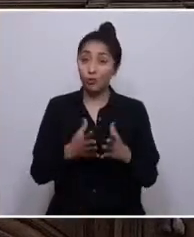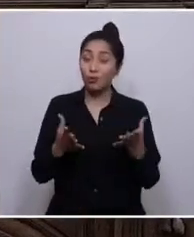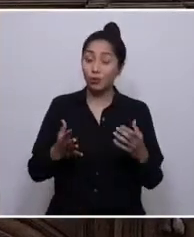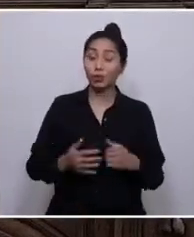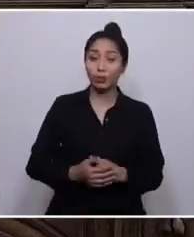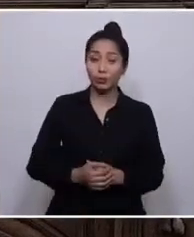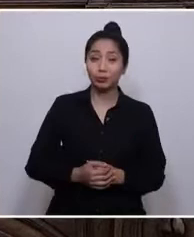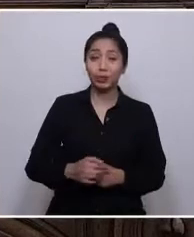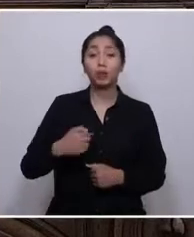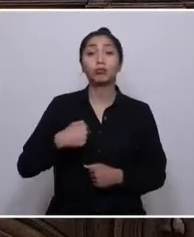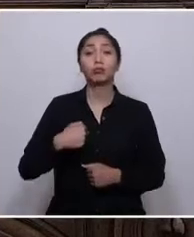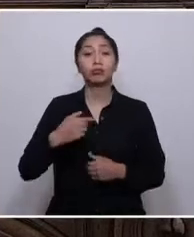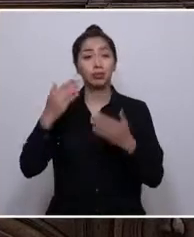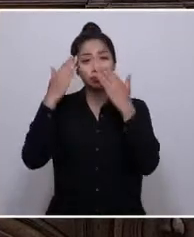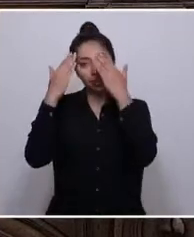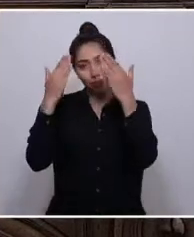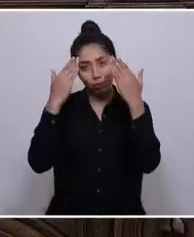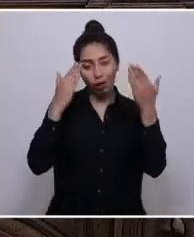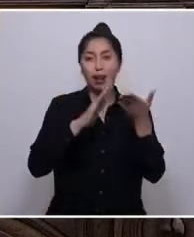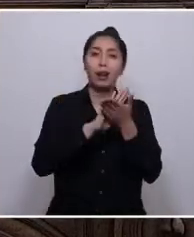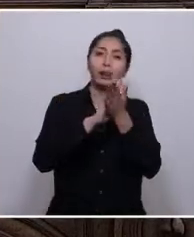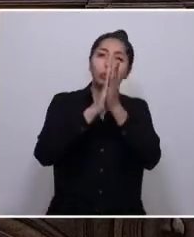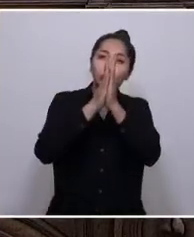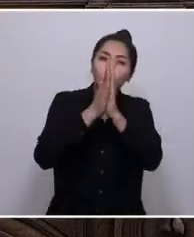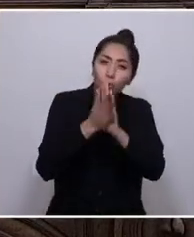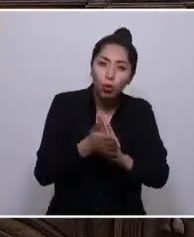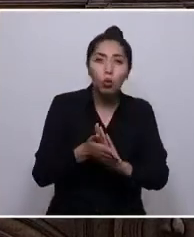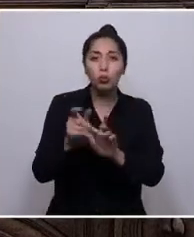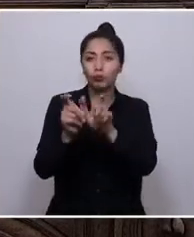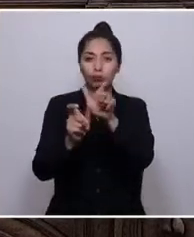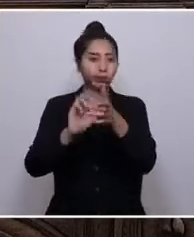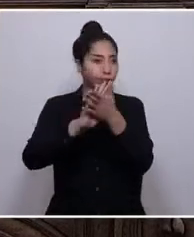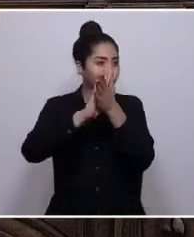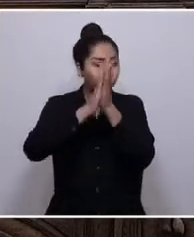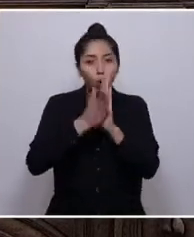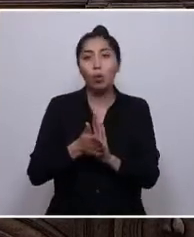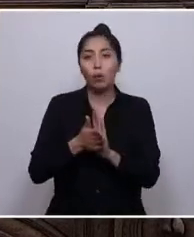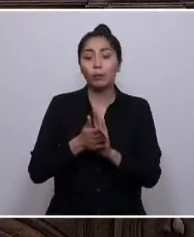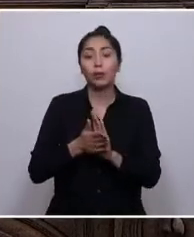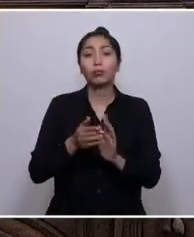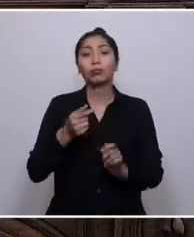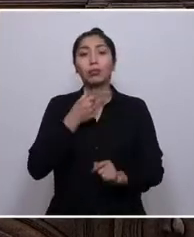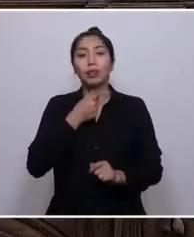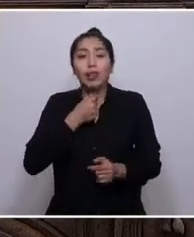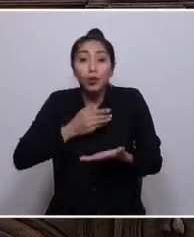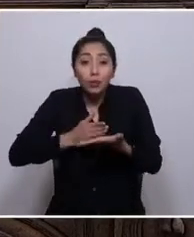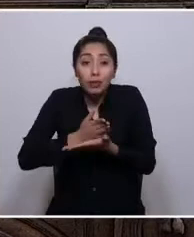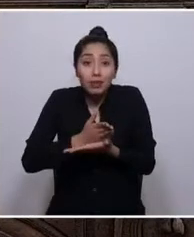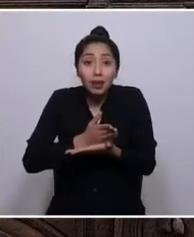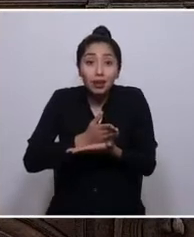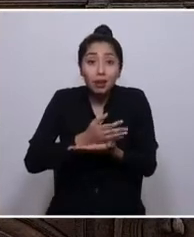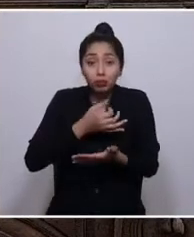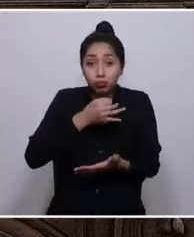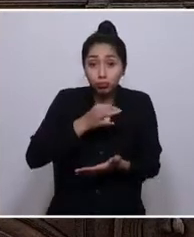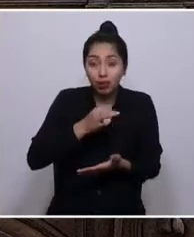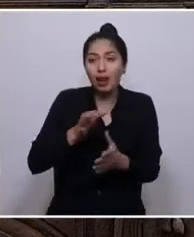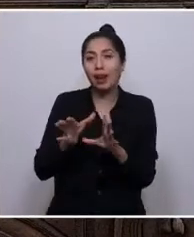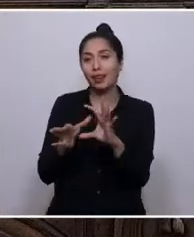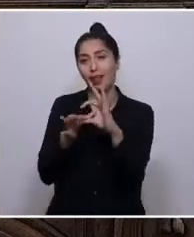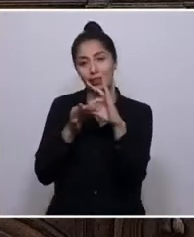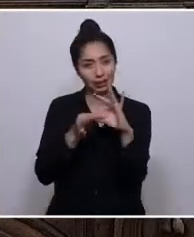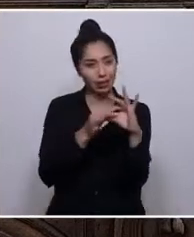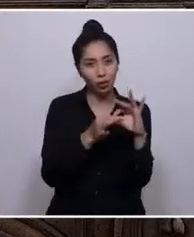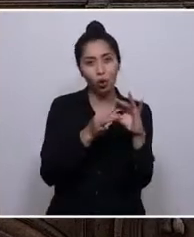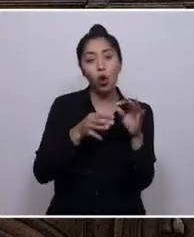Junto con saludar a todas, a todos, a todes, quisiera iniciar estas palabras agradeciendo a los pueblos que habitan